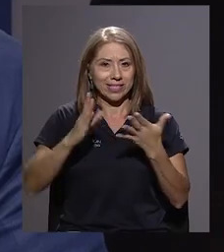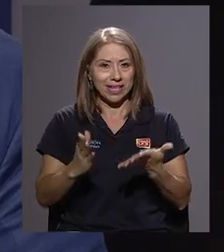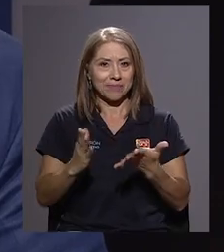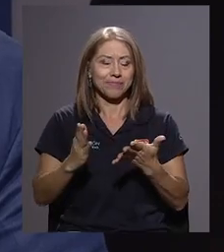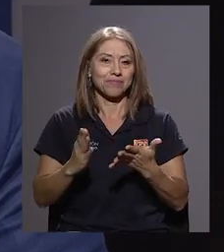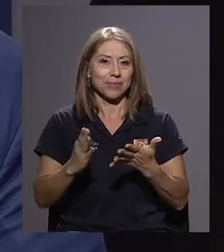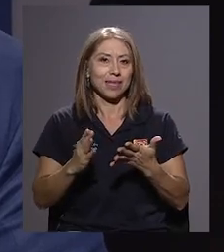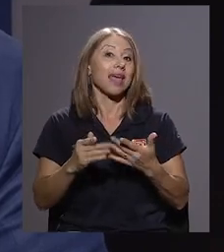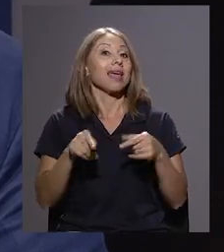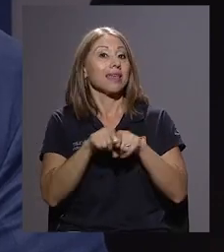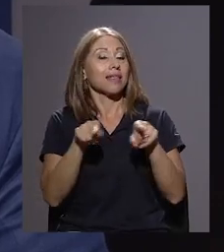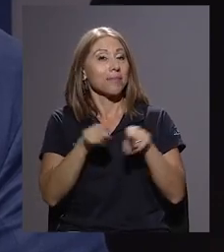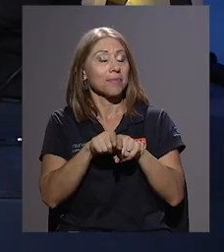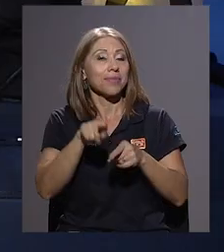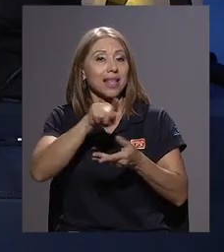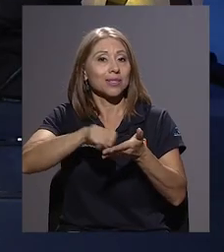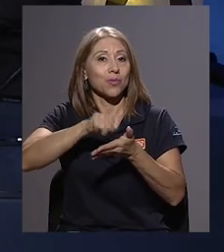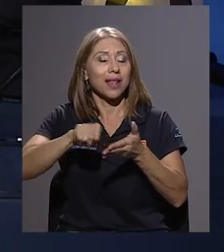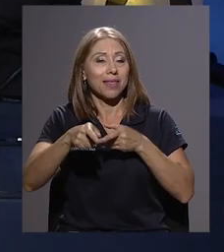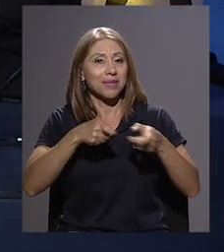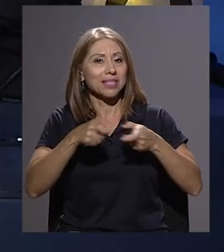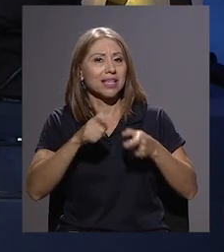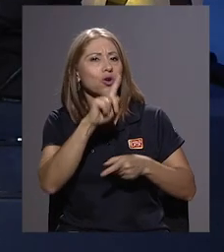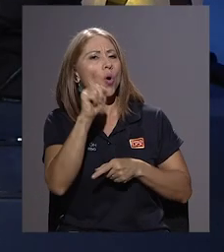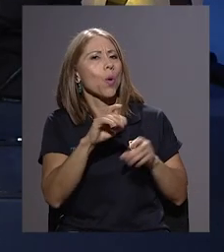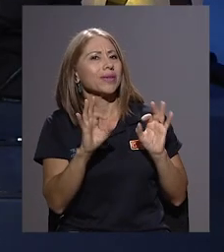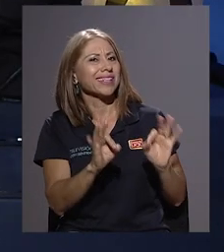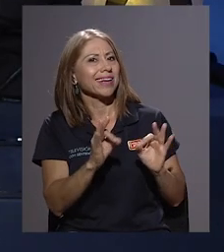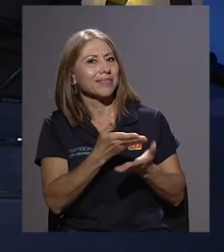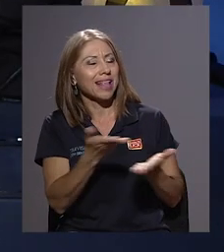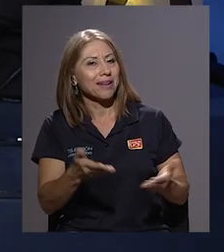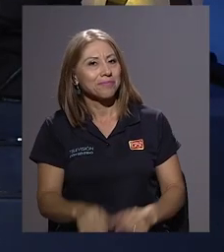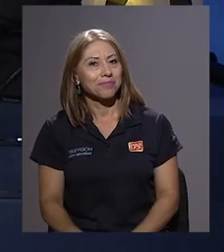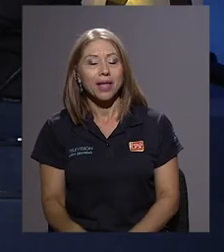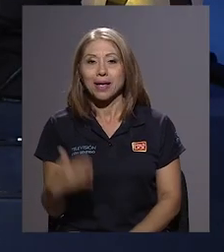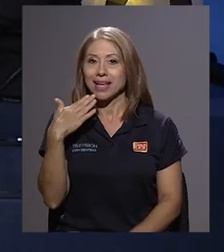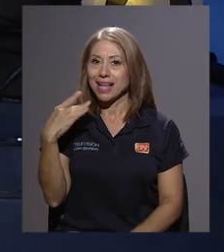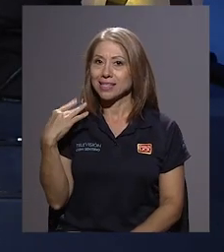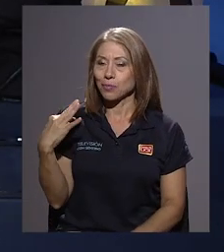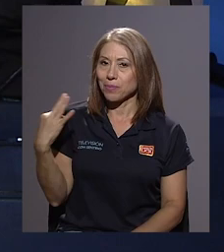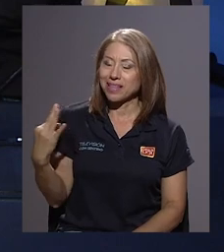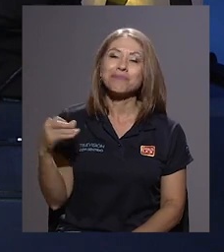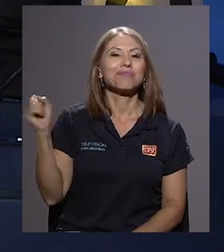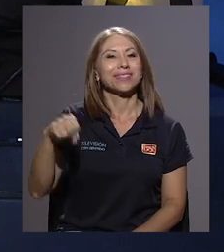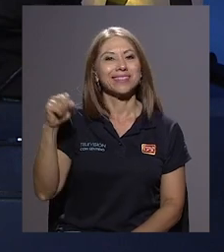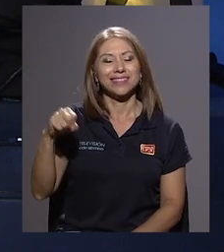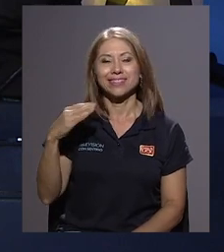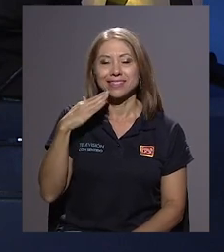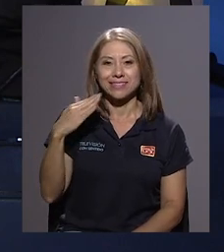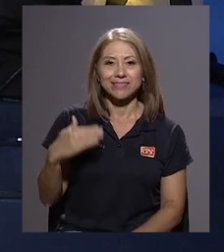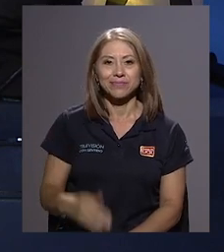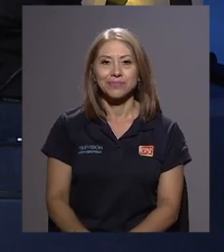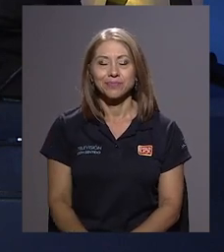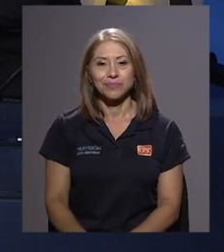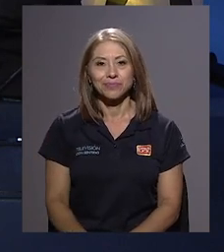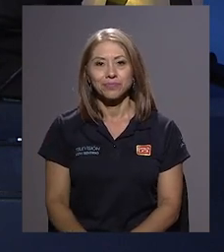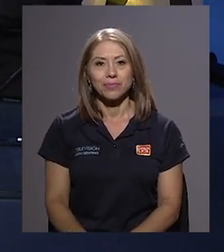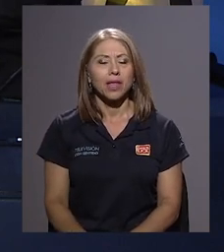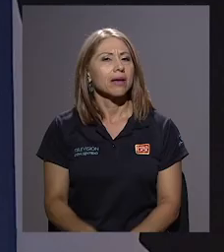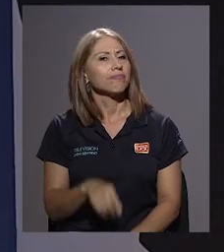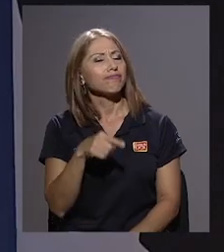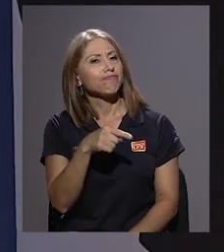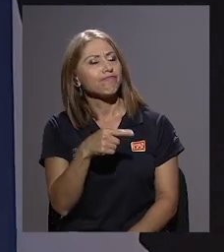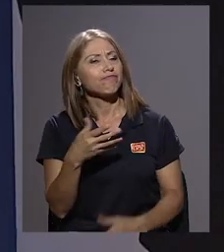universitario nuestro, casualmente de la Escuela de Administración. ¿Cómo están? ¿Qué tal? Muchas gracias por invitarnos. Sí, sí, muchas gracias Marlon.